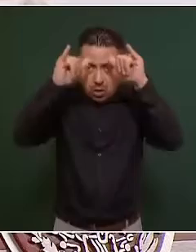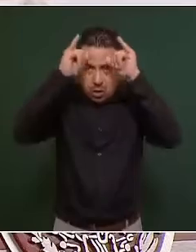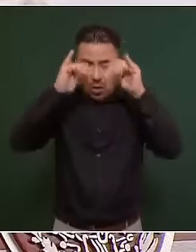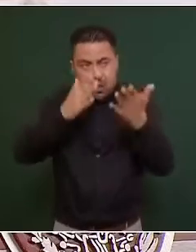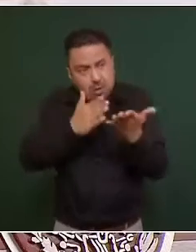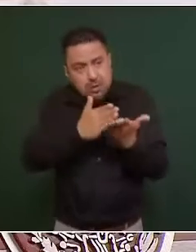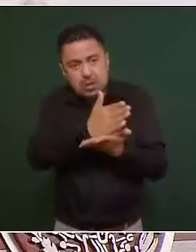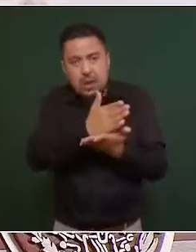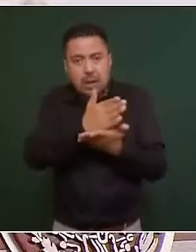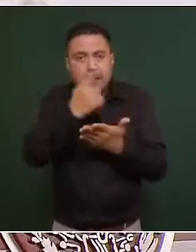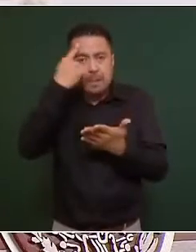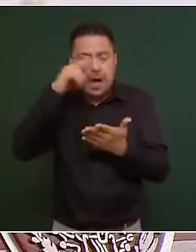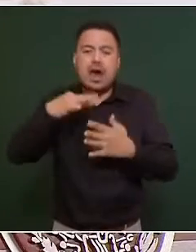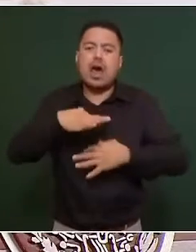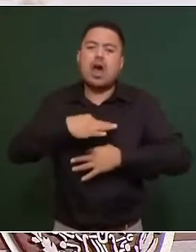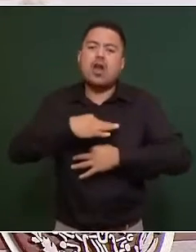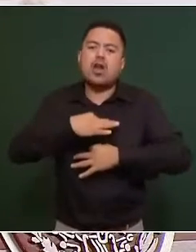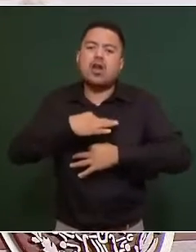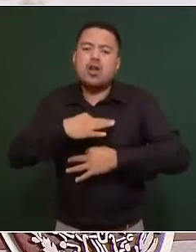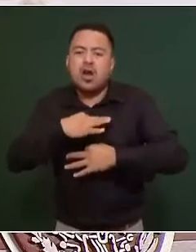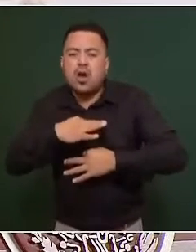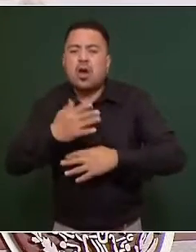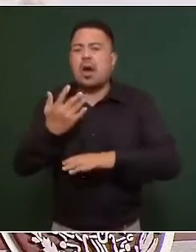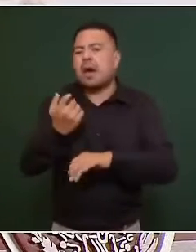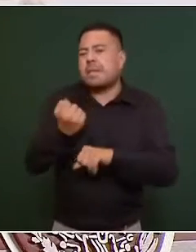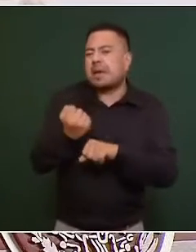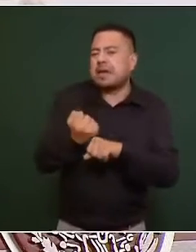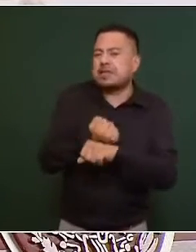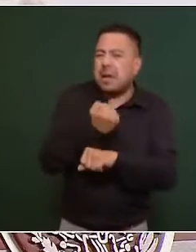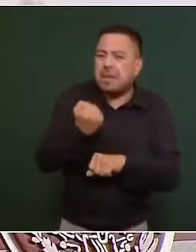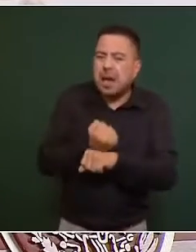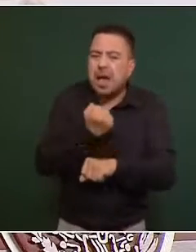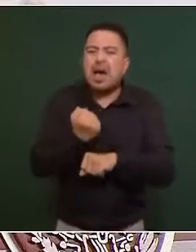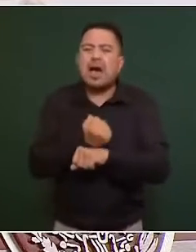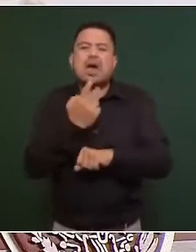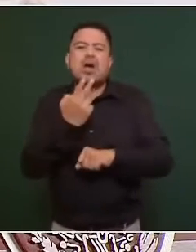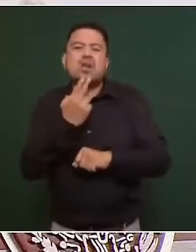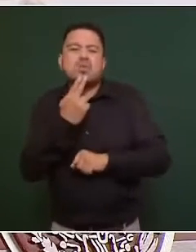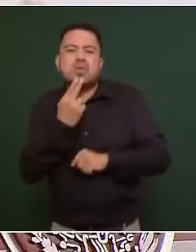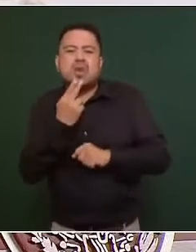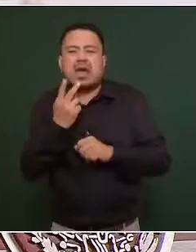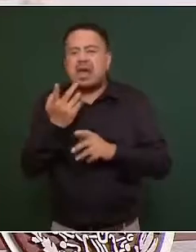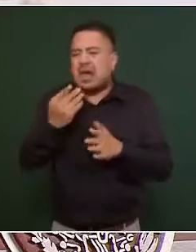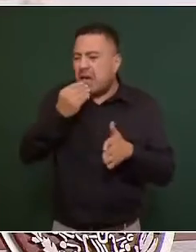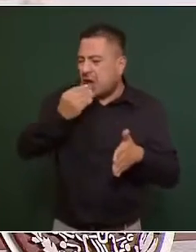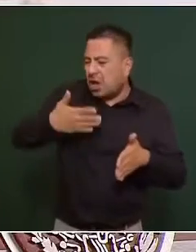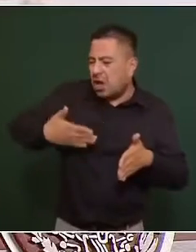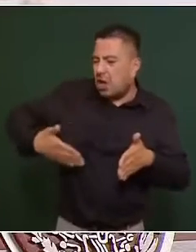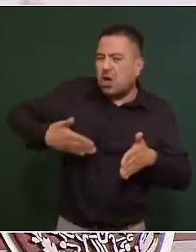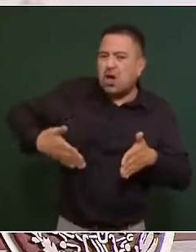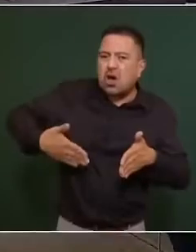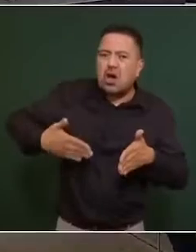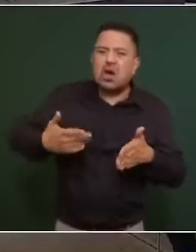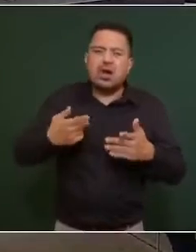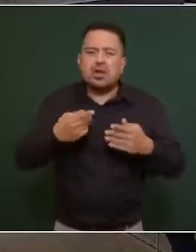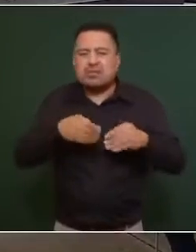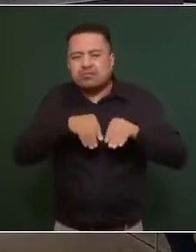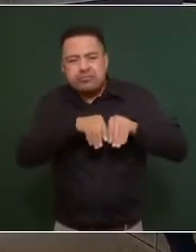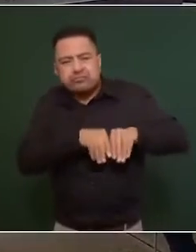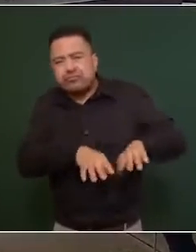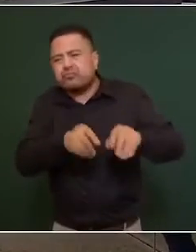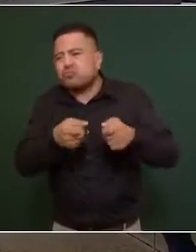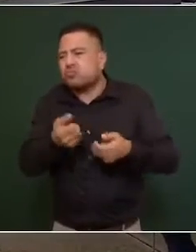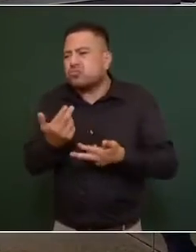para llevar ropa, calzado, utensilio de cocina y telas, entre